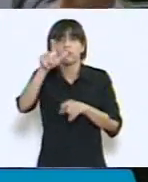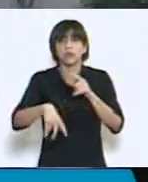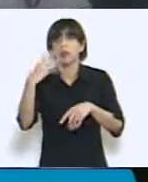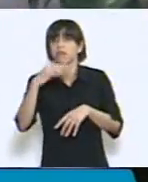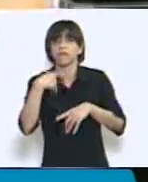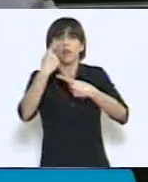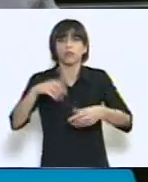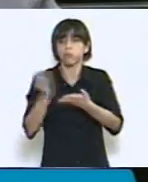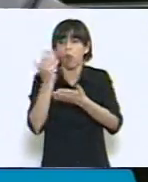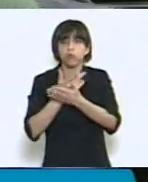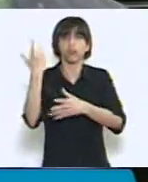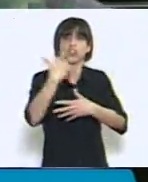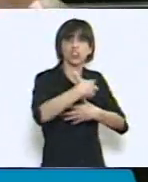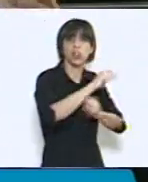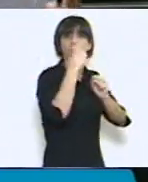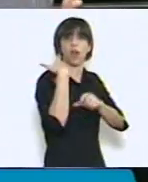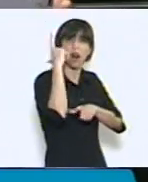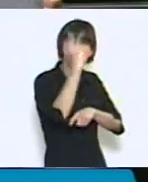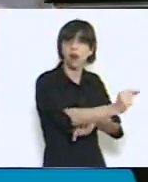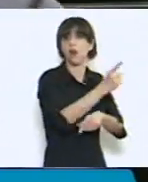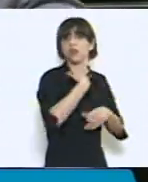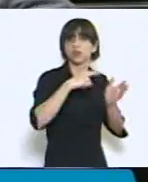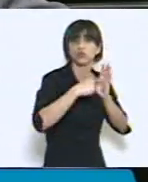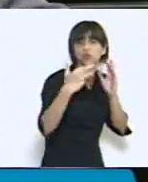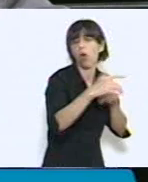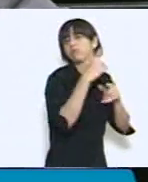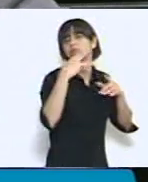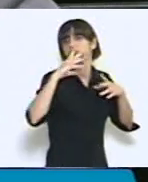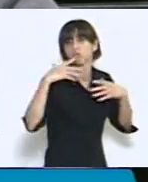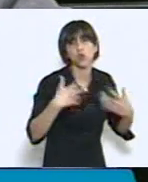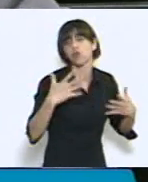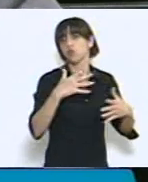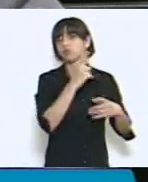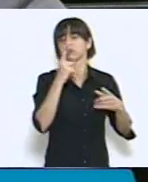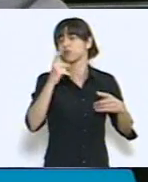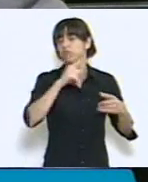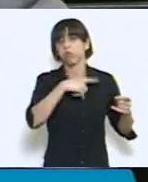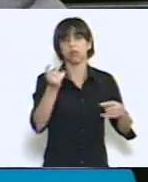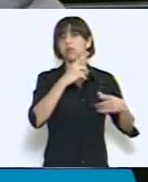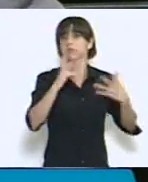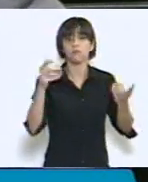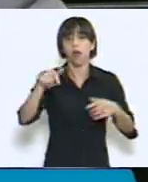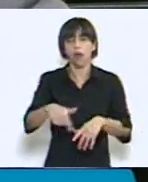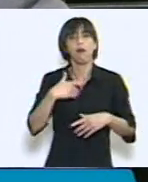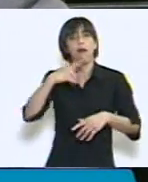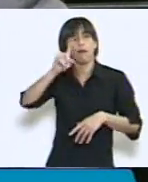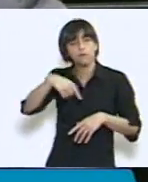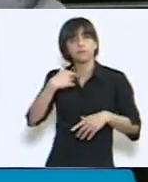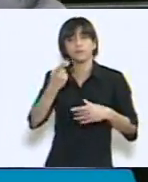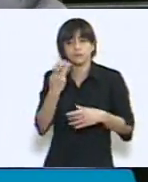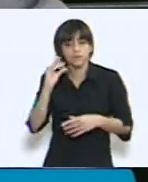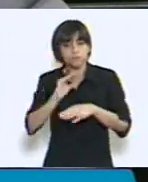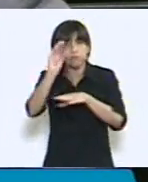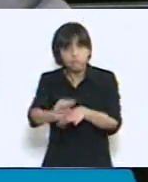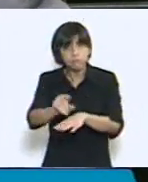traslado y la permanencia allí, se les fumaba de las manos. Por eso yo creo que esta implementación de la asignación universal, que ensalta,